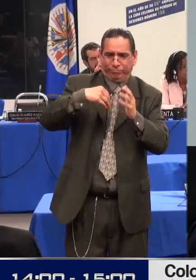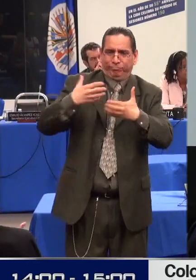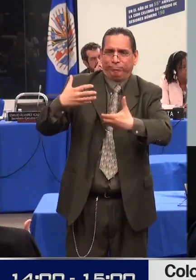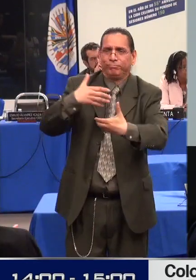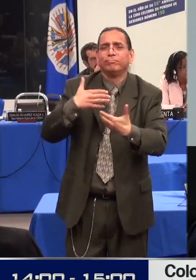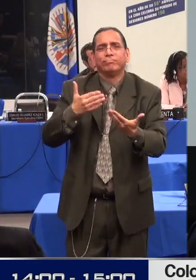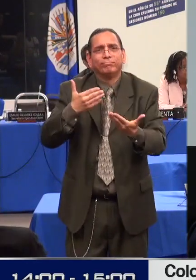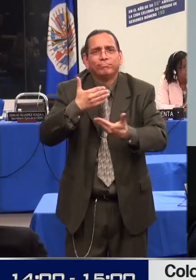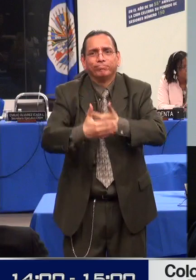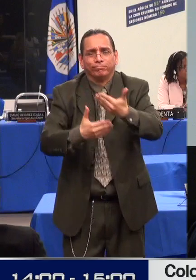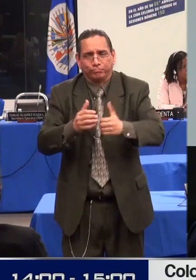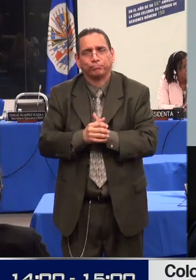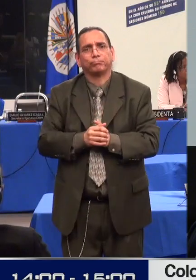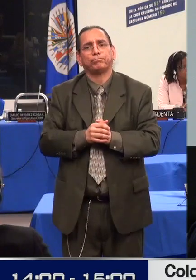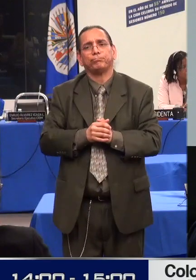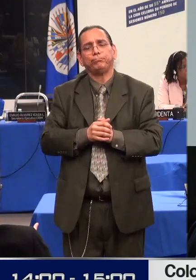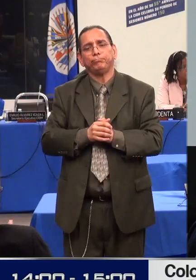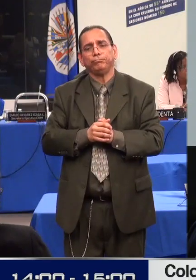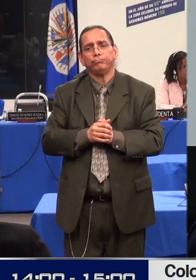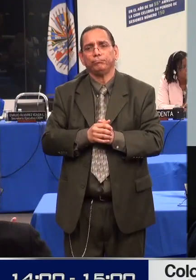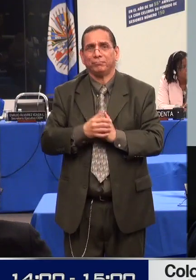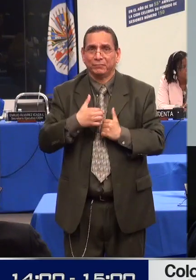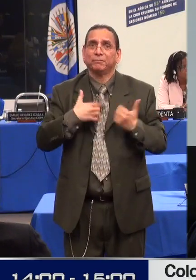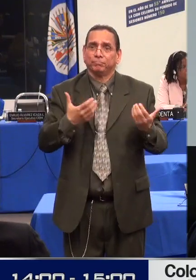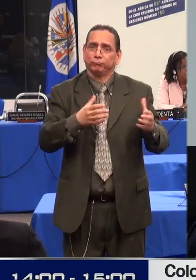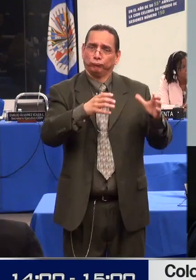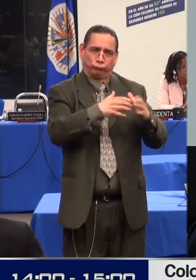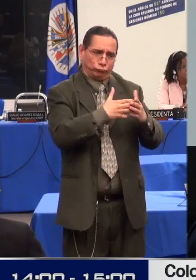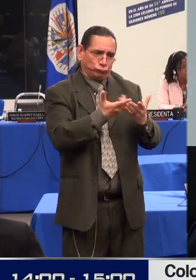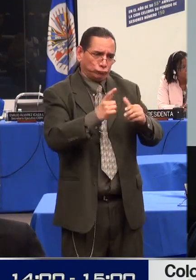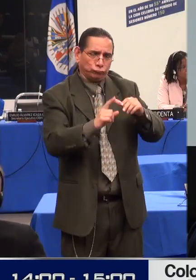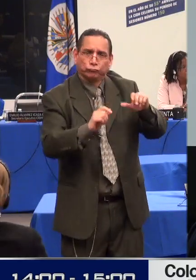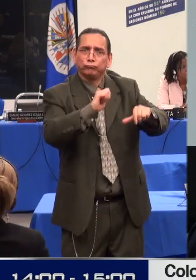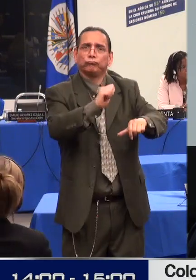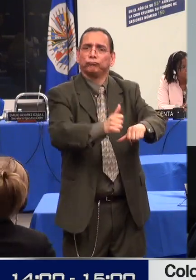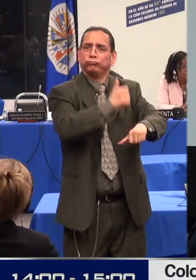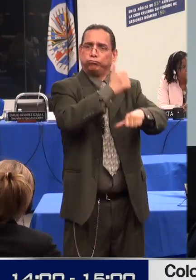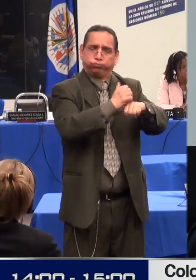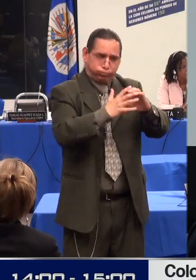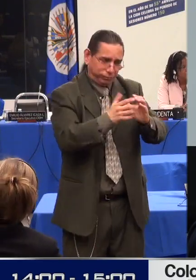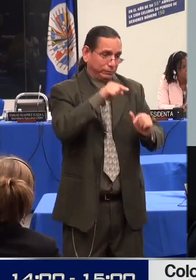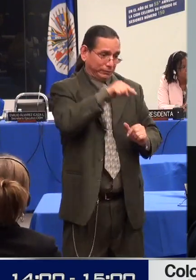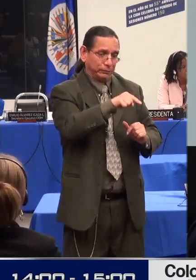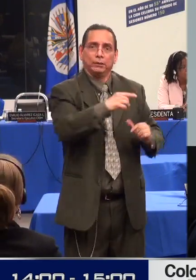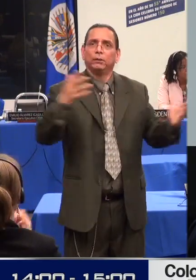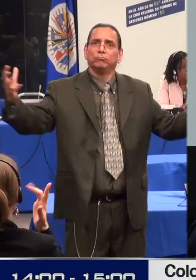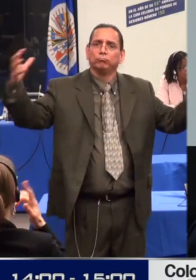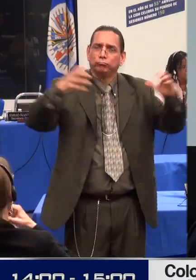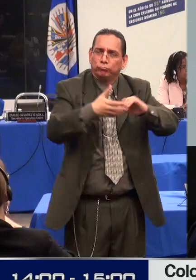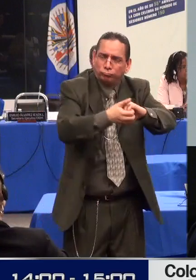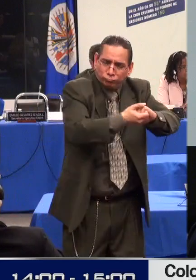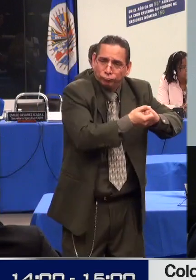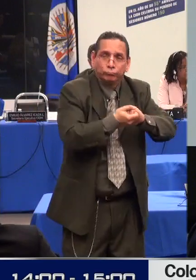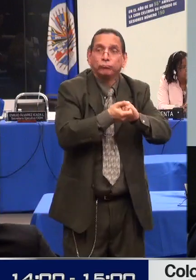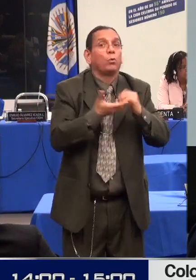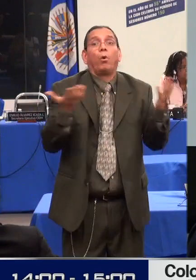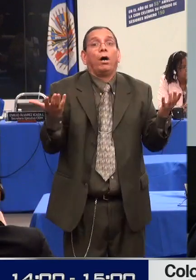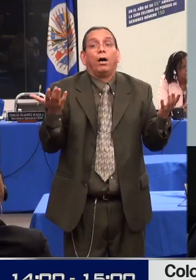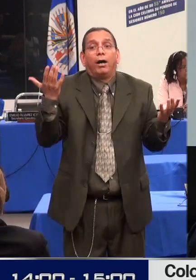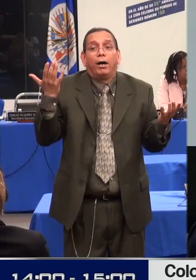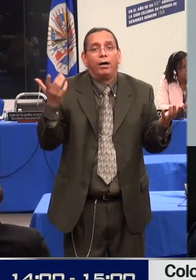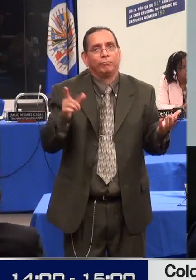en pro de la garantía de los derechos de las personas con discapacidad puedan ser una realidad.